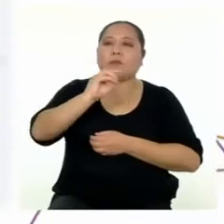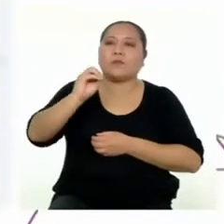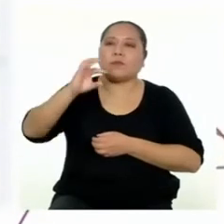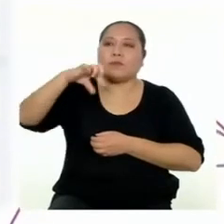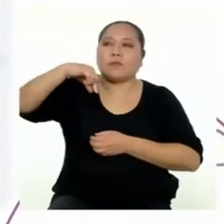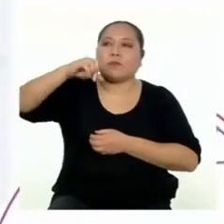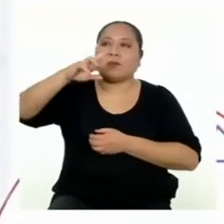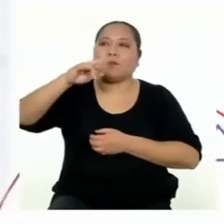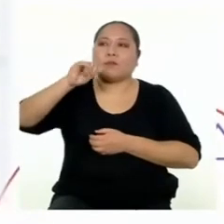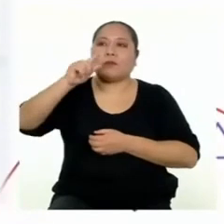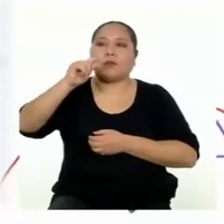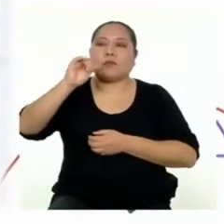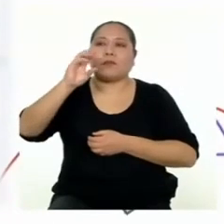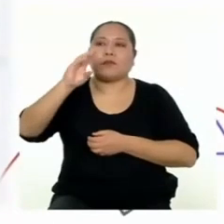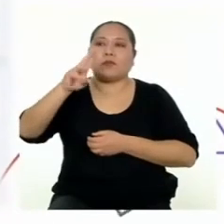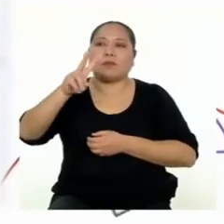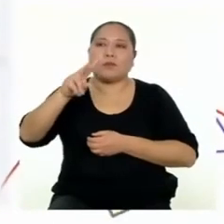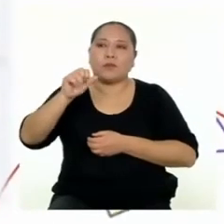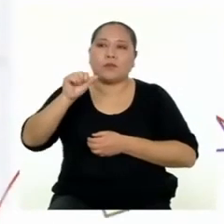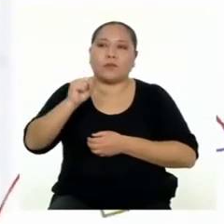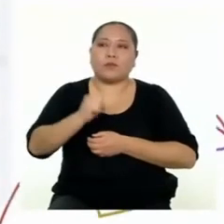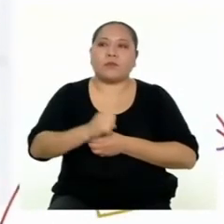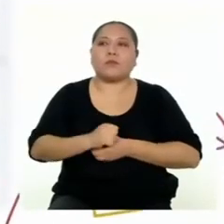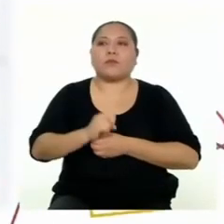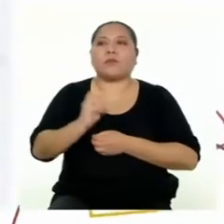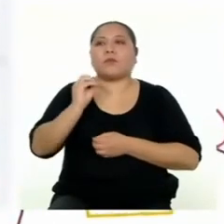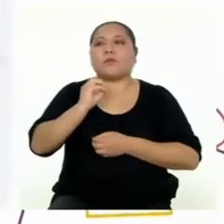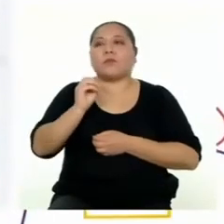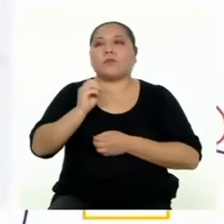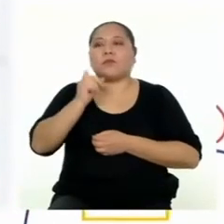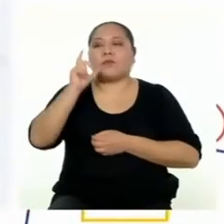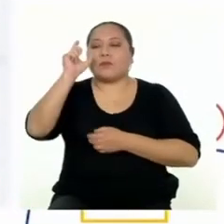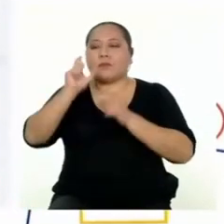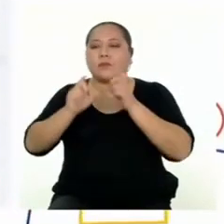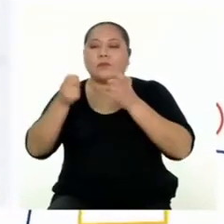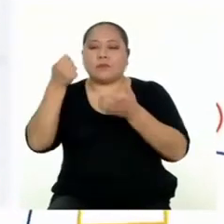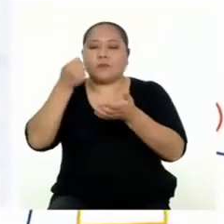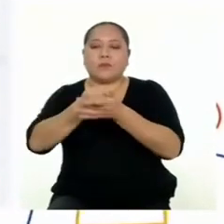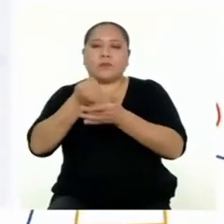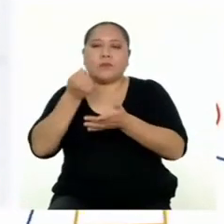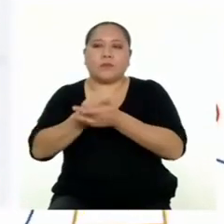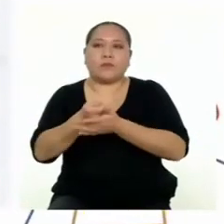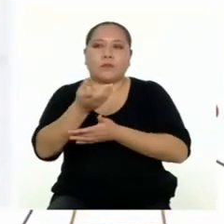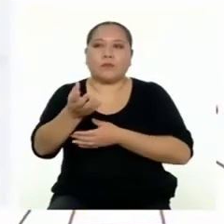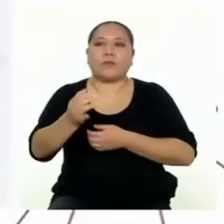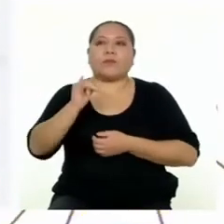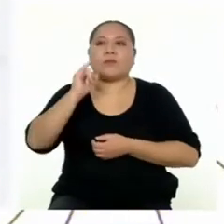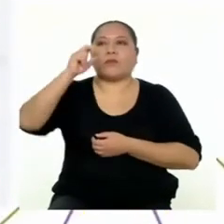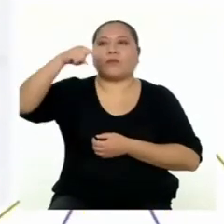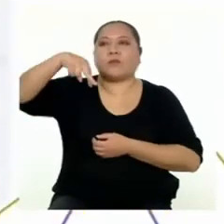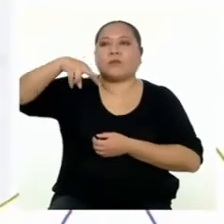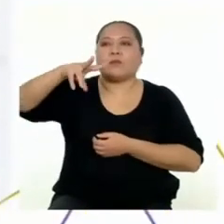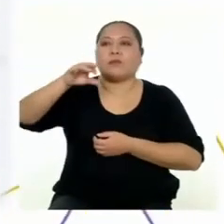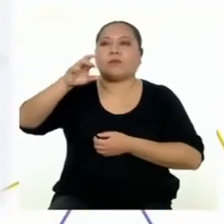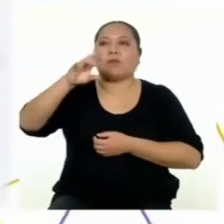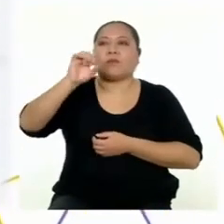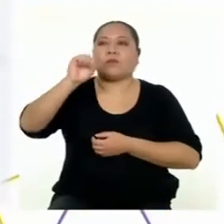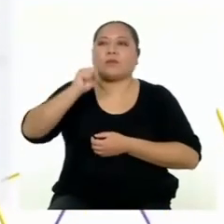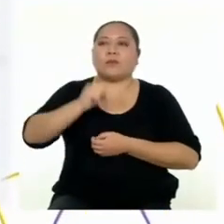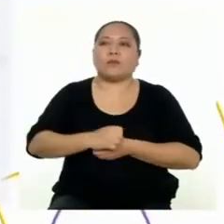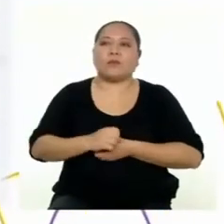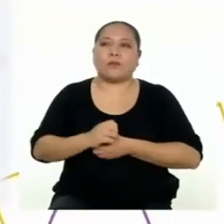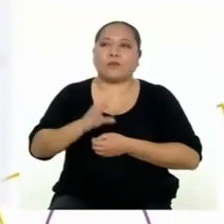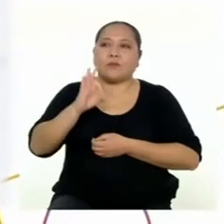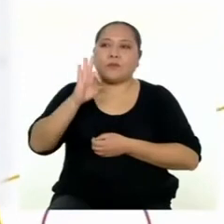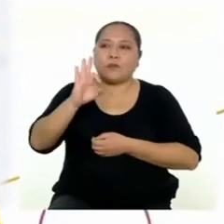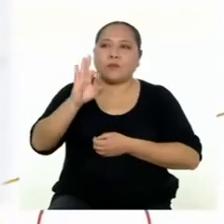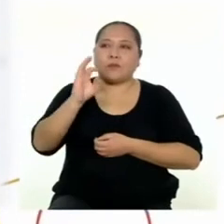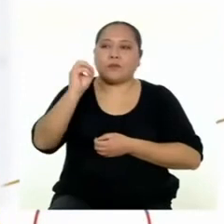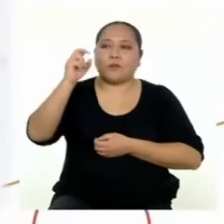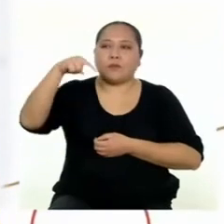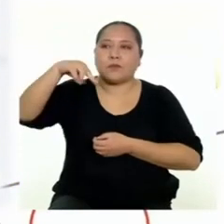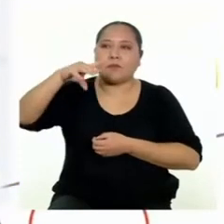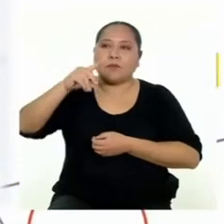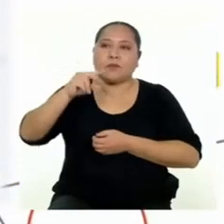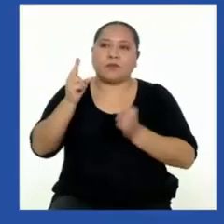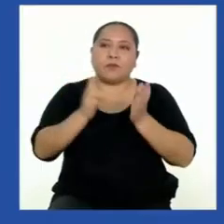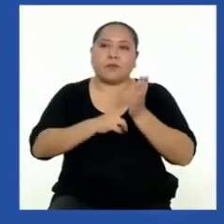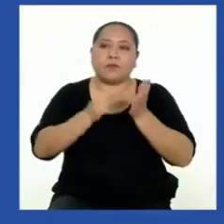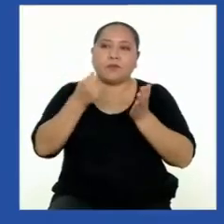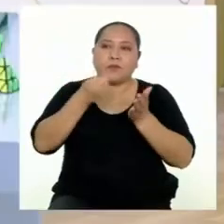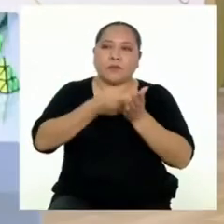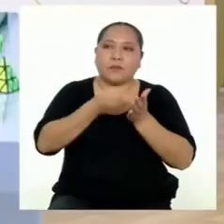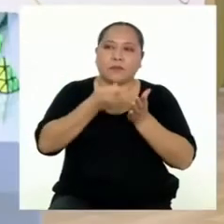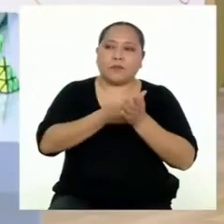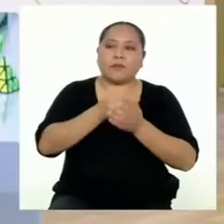ahorro y crédito o los inversionistas institucionales, como el fondo de pensiones o las compañías de